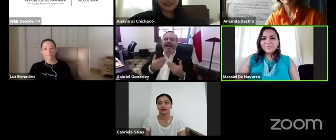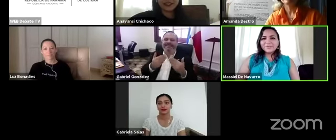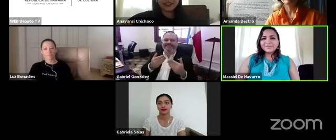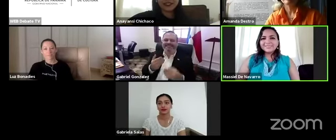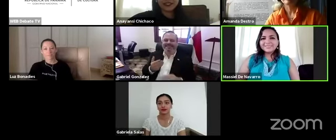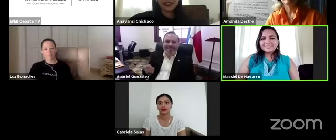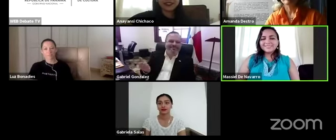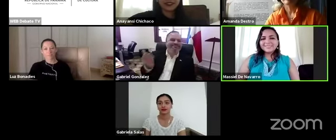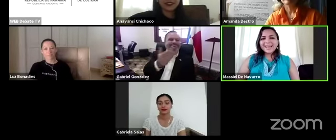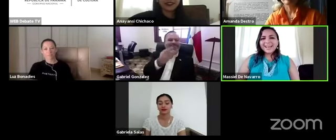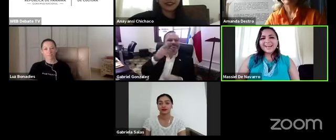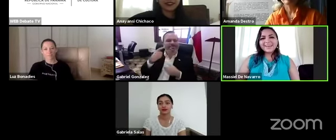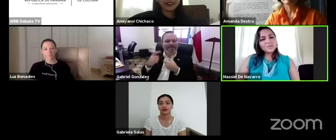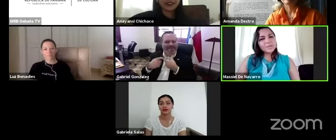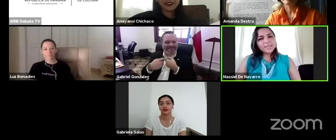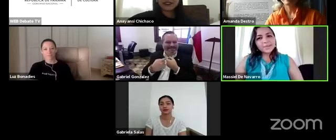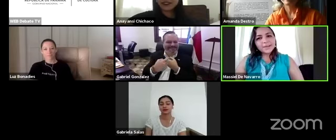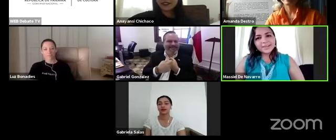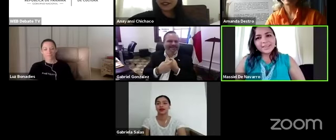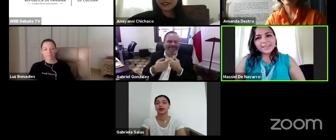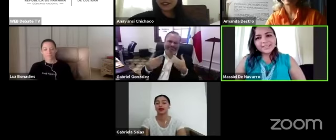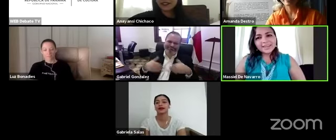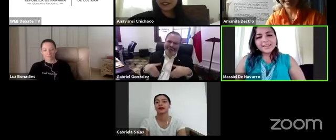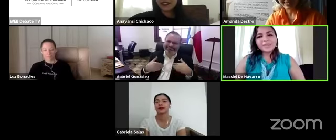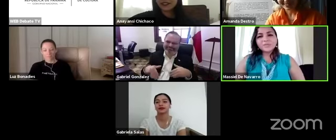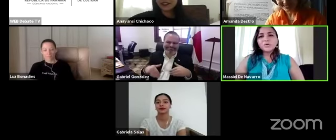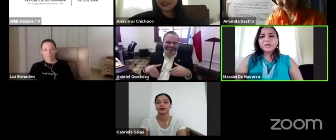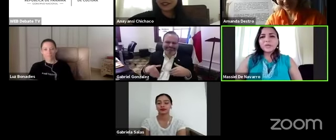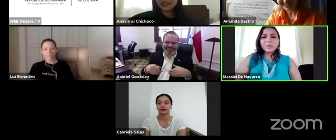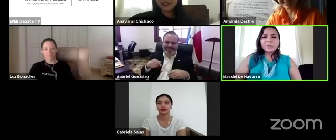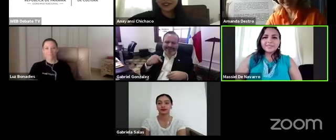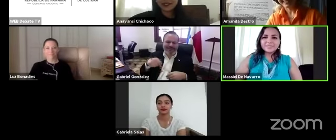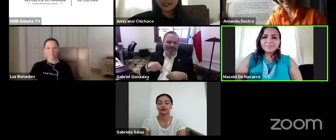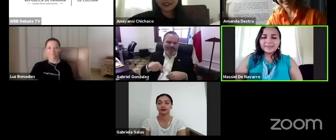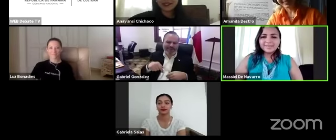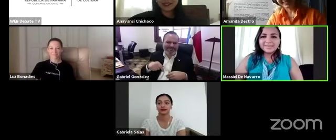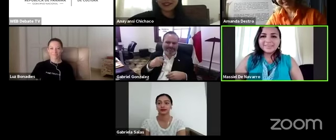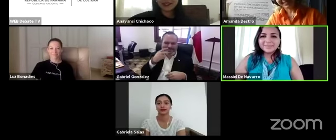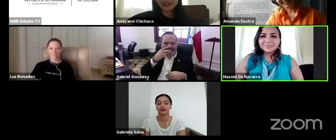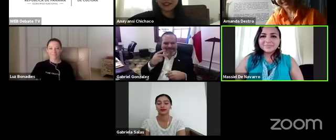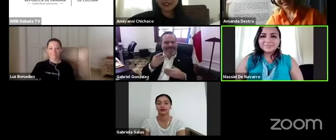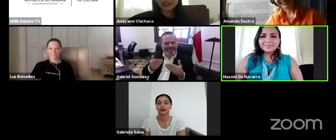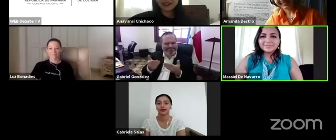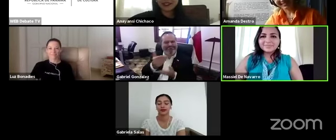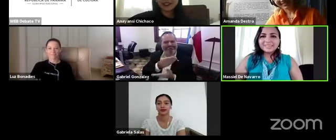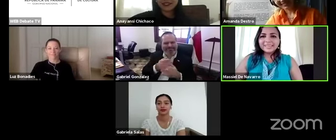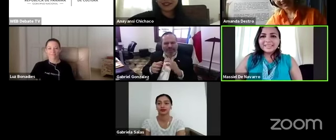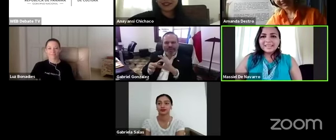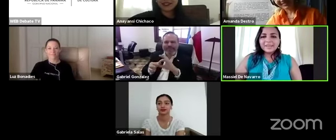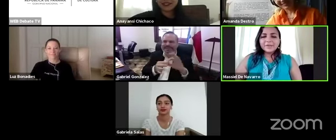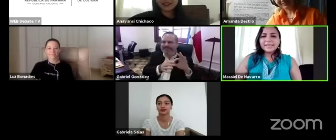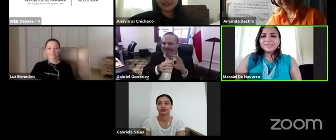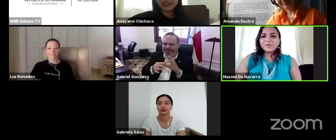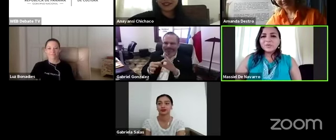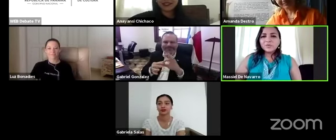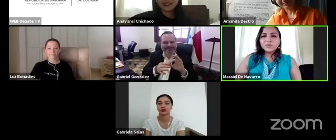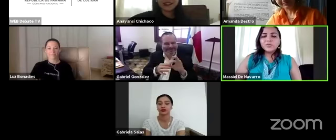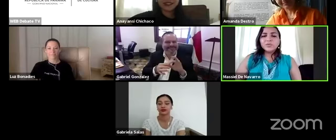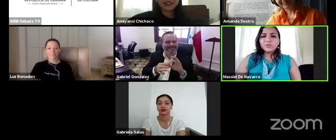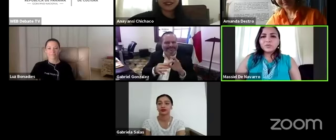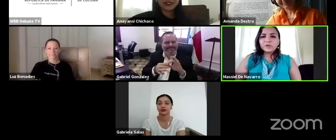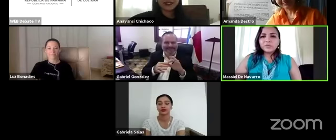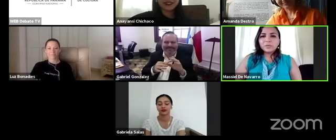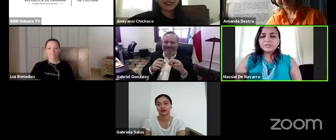bueno no me queda más que agradecerles a todos ustedes por participar la verdad ha sido